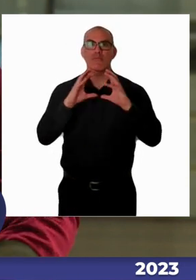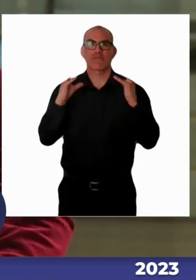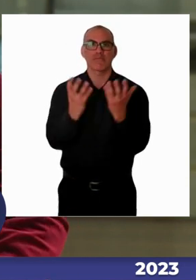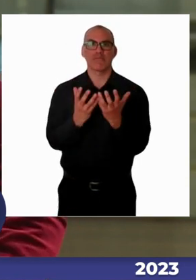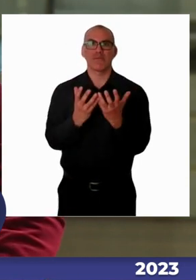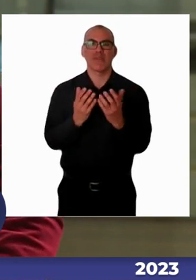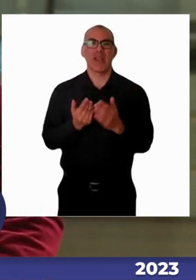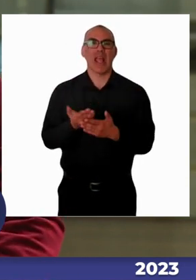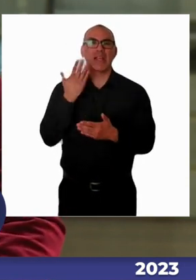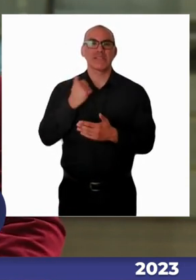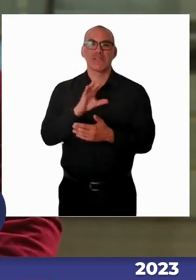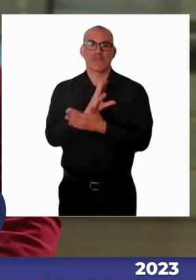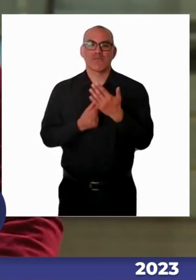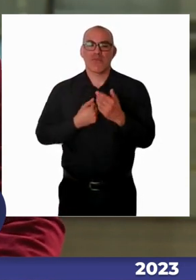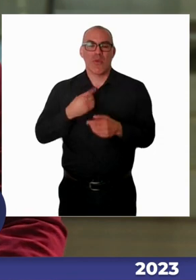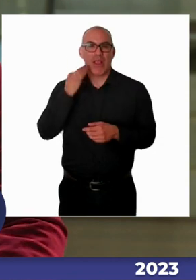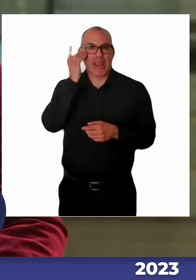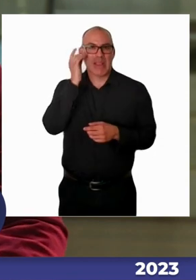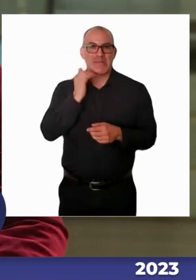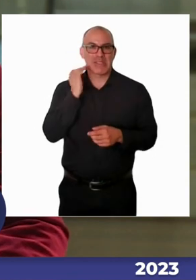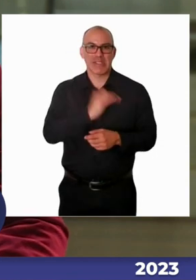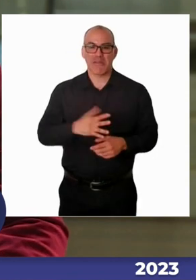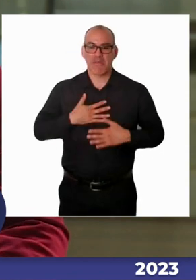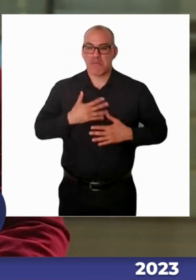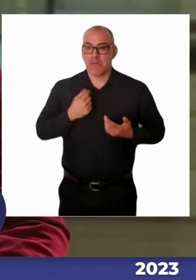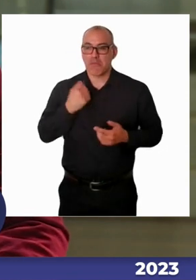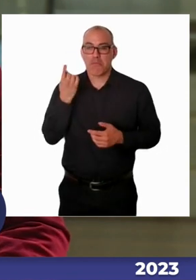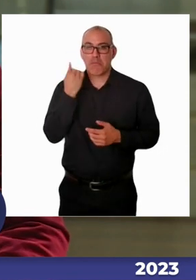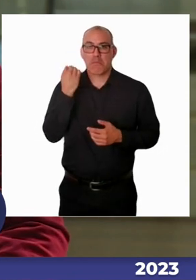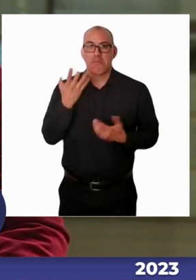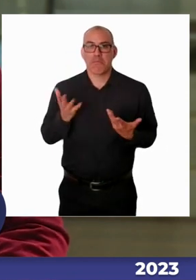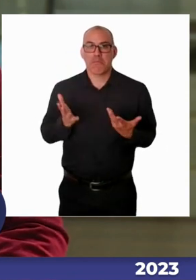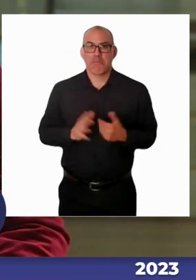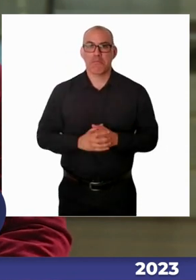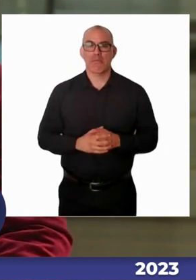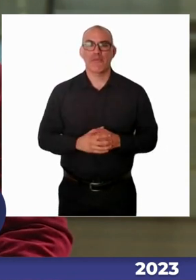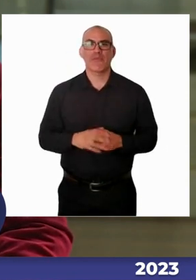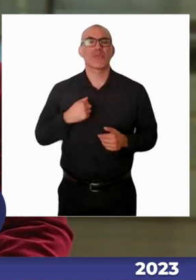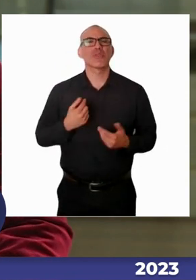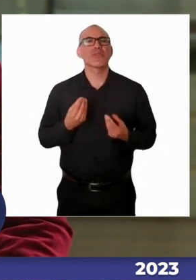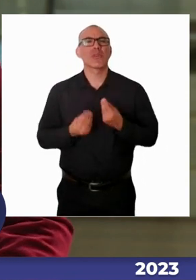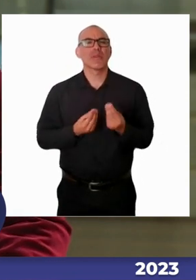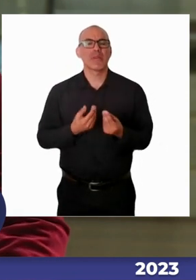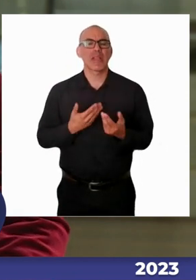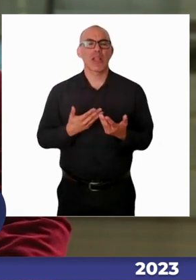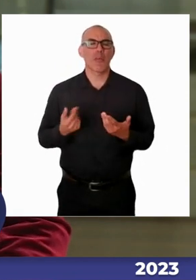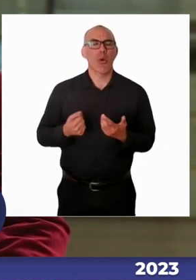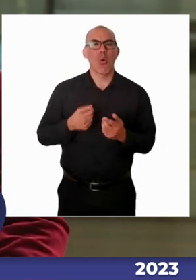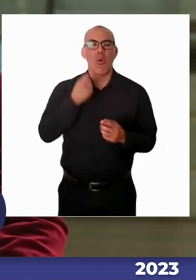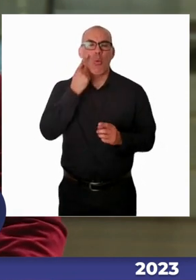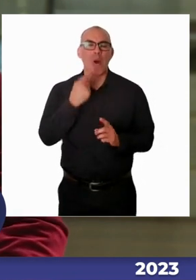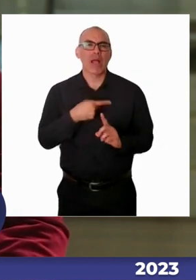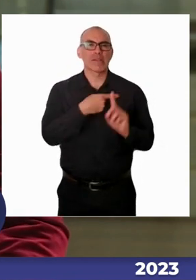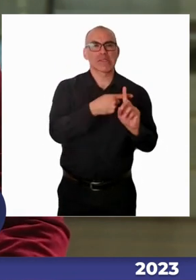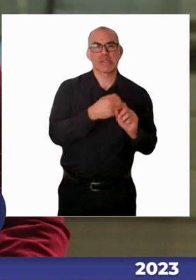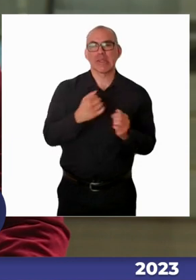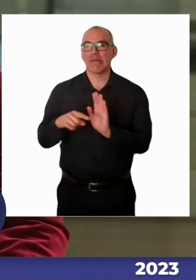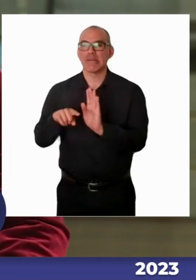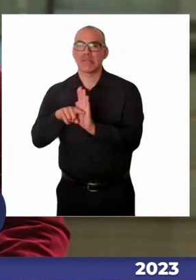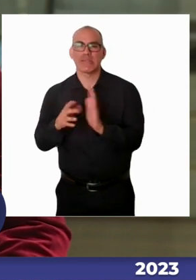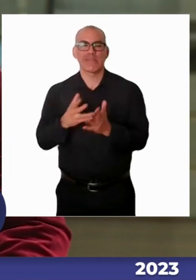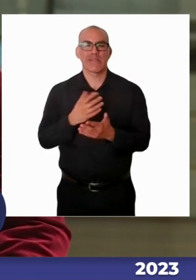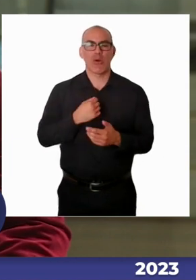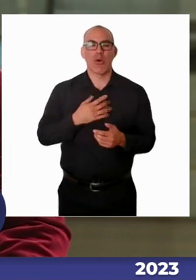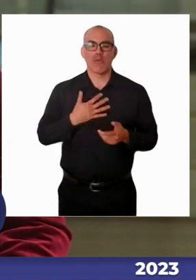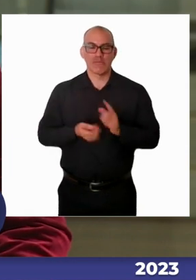dar un ejemplo más concreto aún, yo terminé hoy día matriculando a mi hijo en una escuela especial. Porque necesito que él aprenda y su